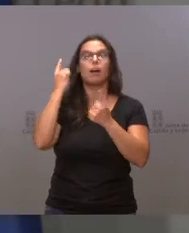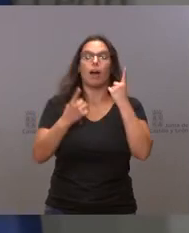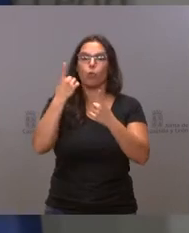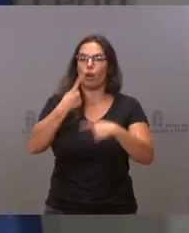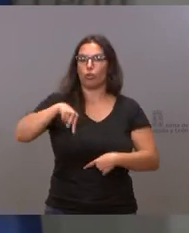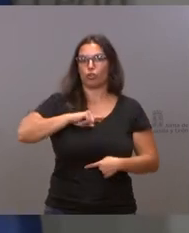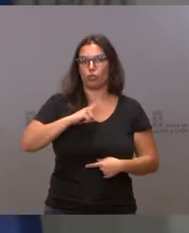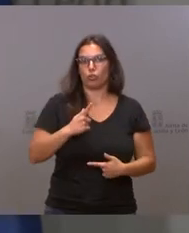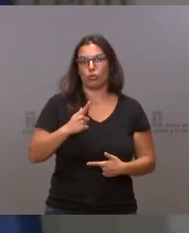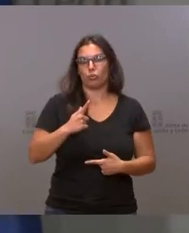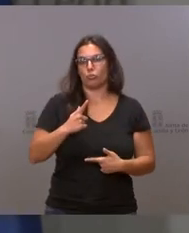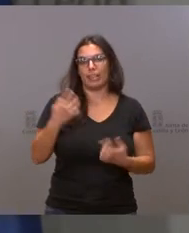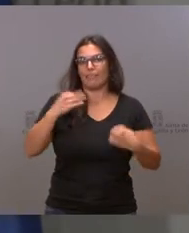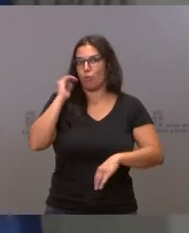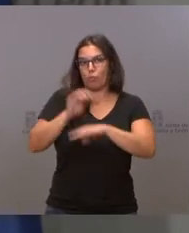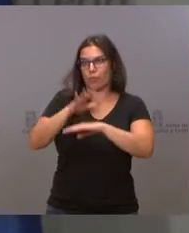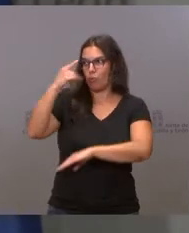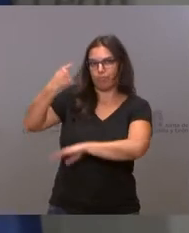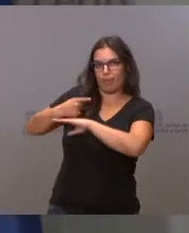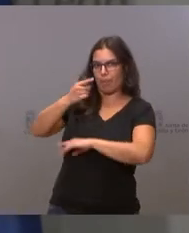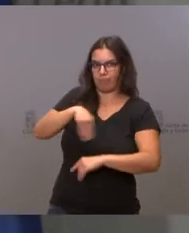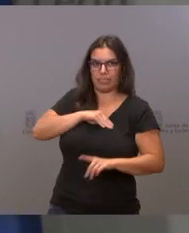mantener porque son legislación estatal,